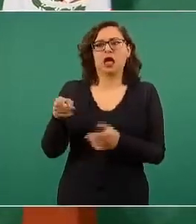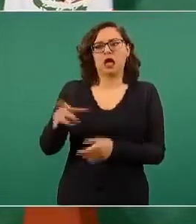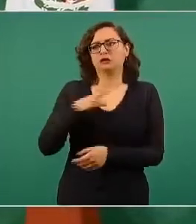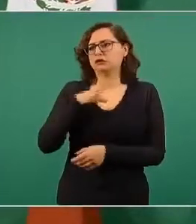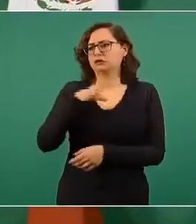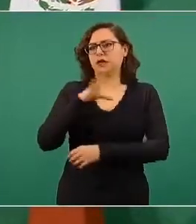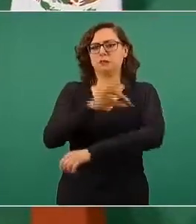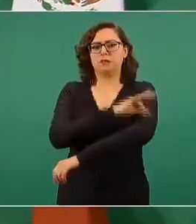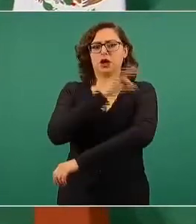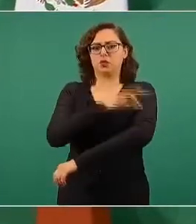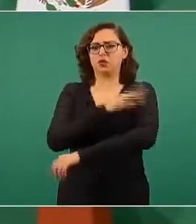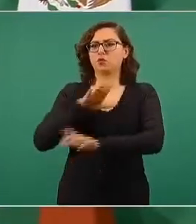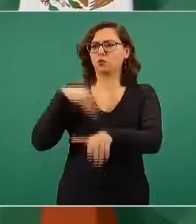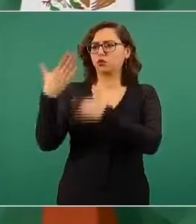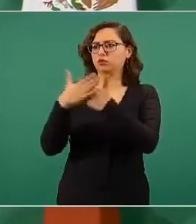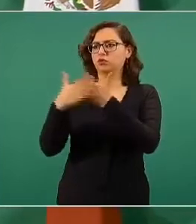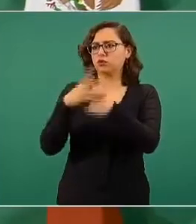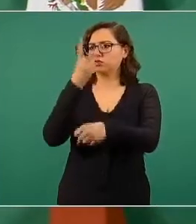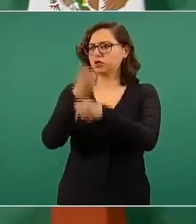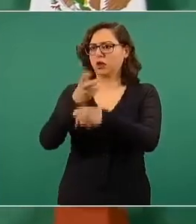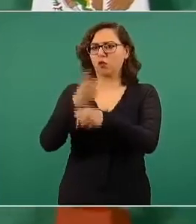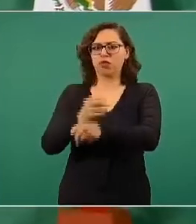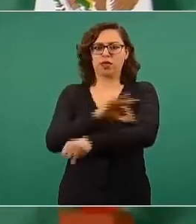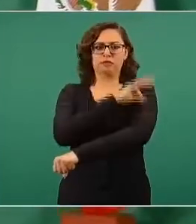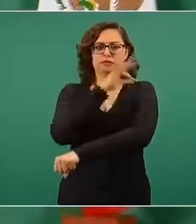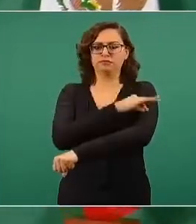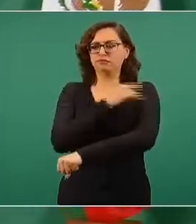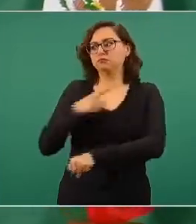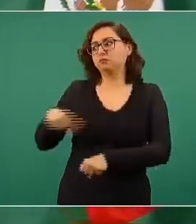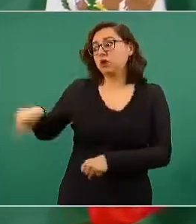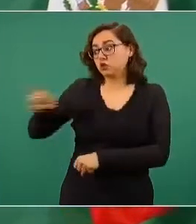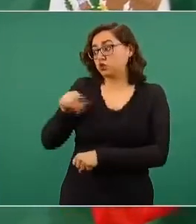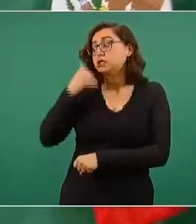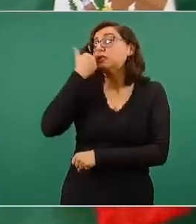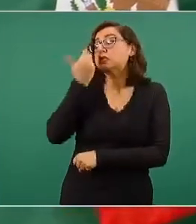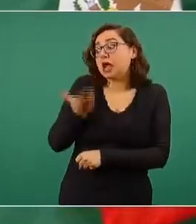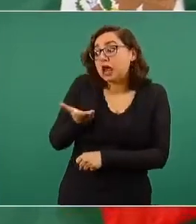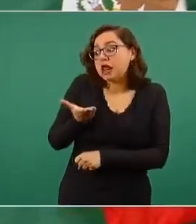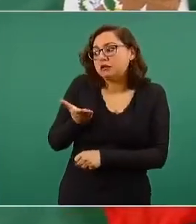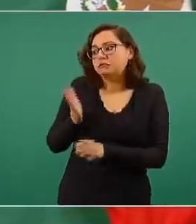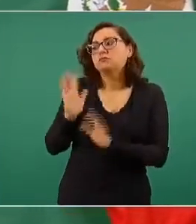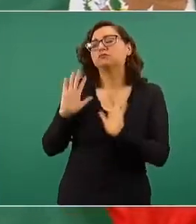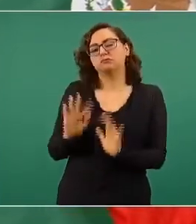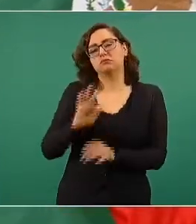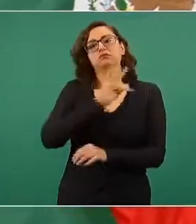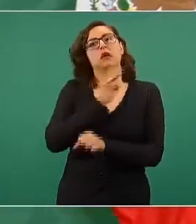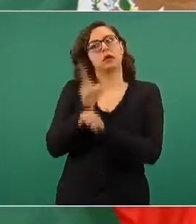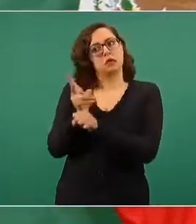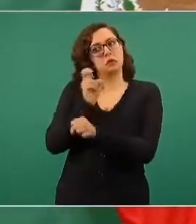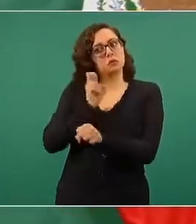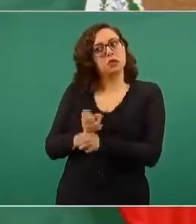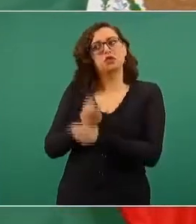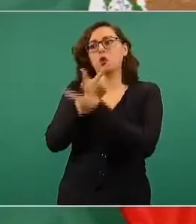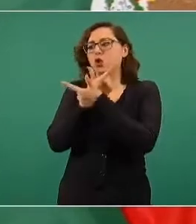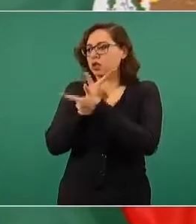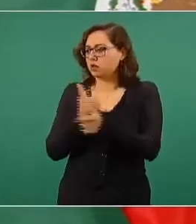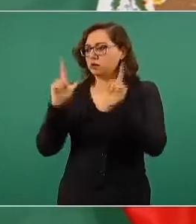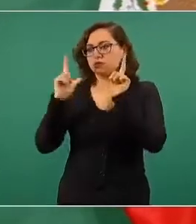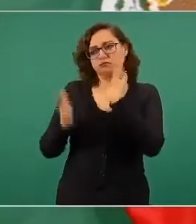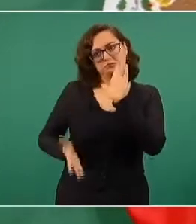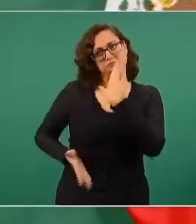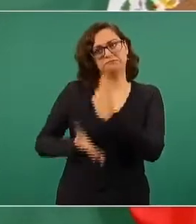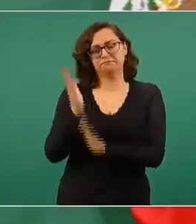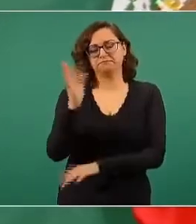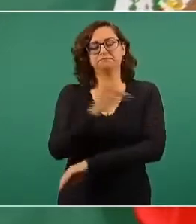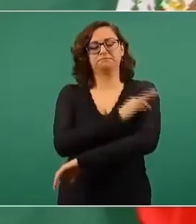para segundas dosis. Entonces, queda abierta la convocatoria para que todos los adultos